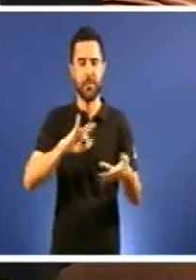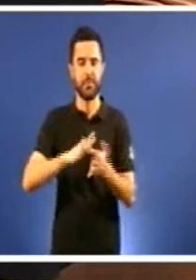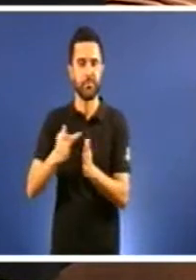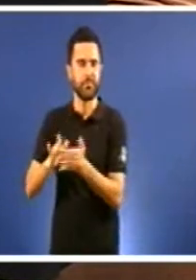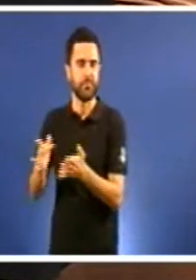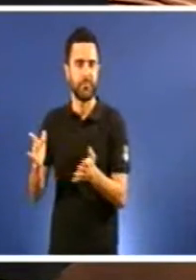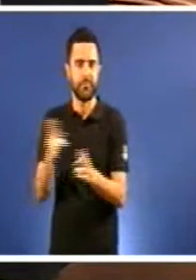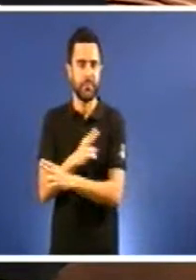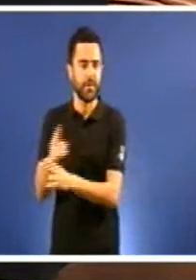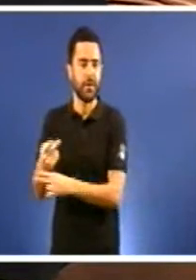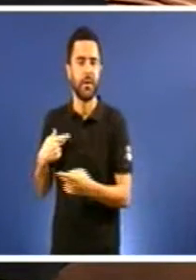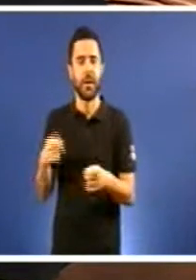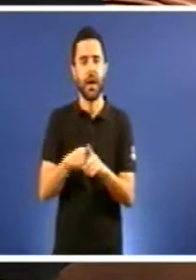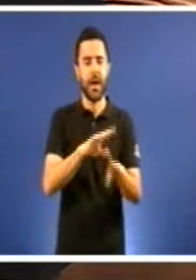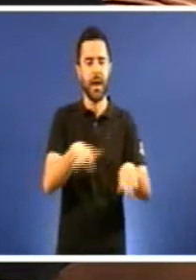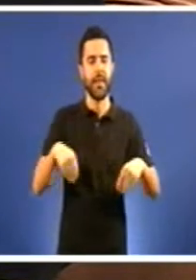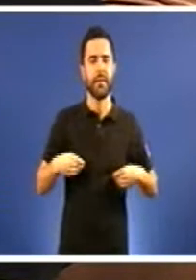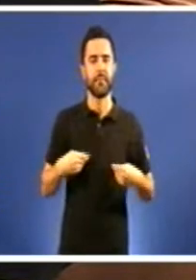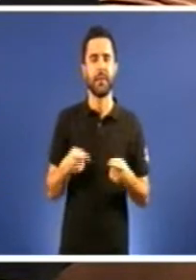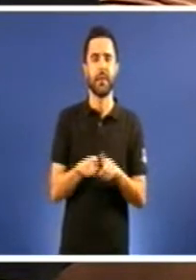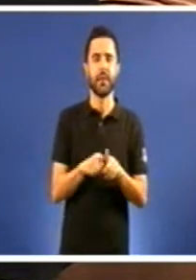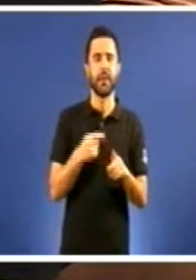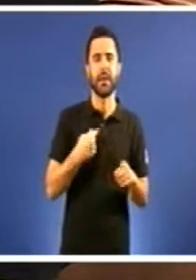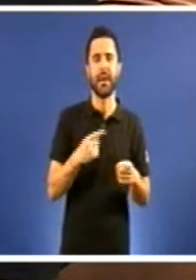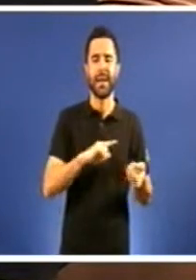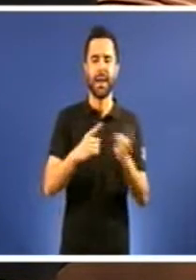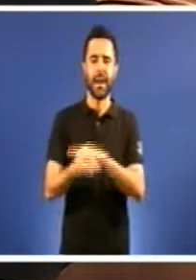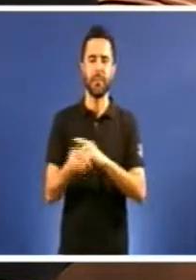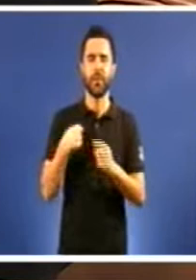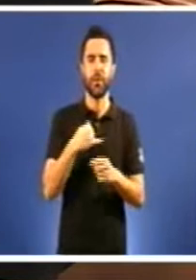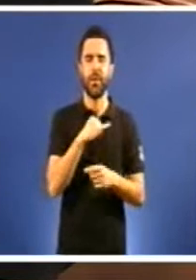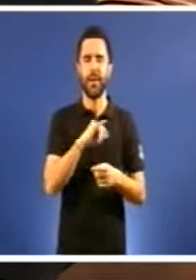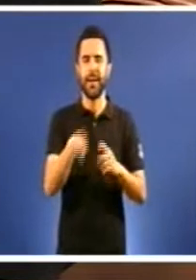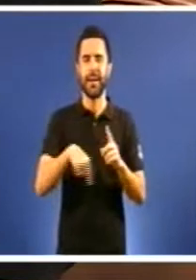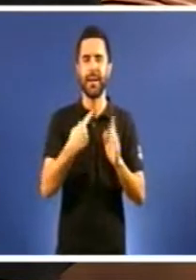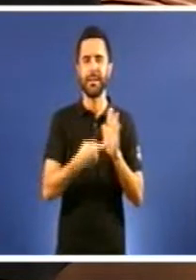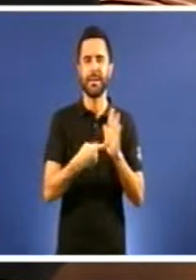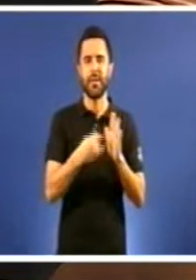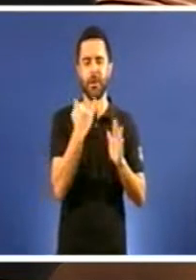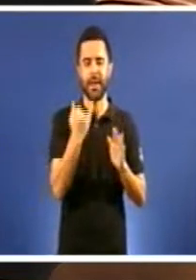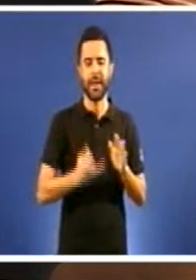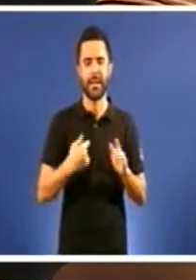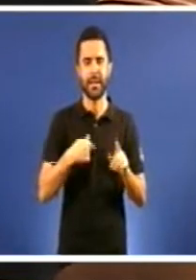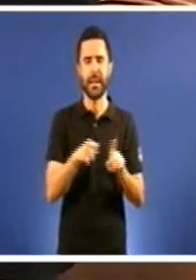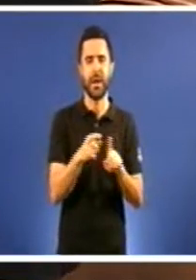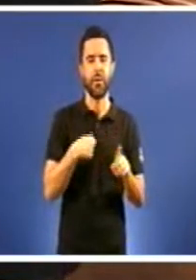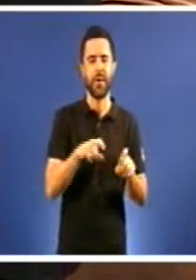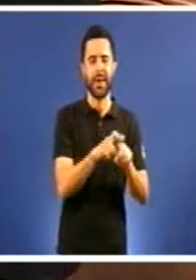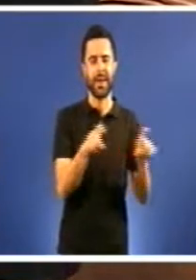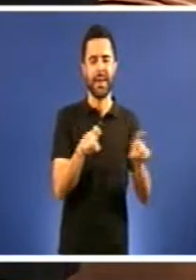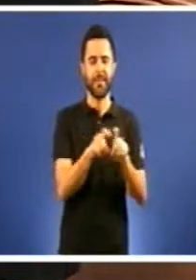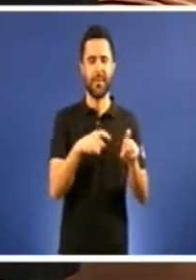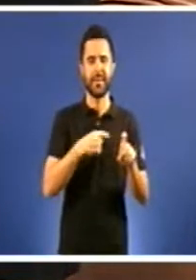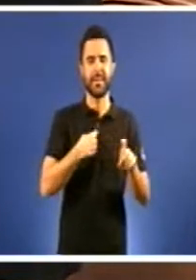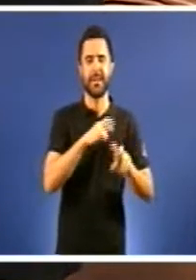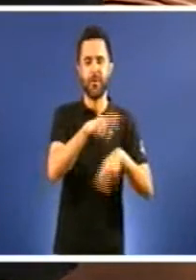Aceptou un cambio na legislación eléctrica que arruinou as nosas renováveis, un sector estratégico para